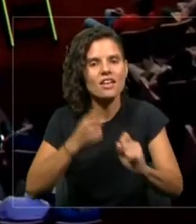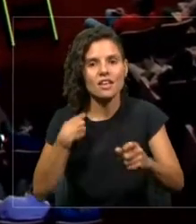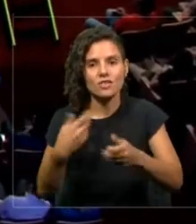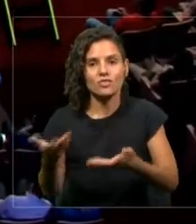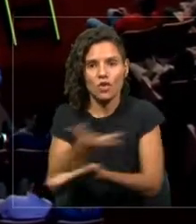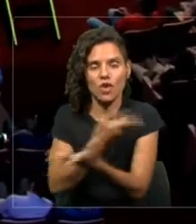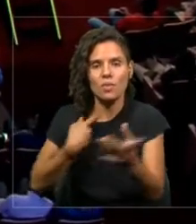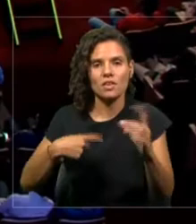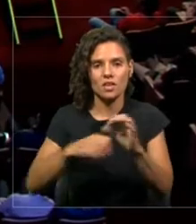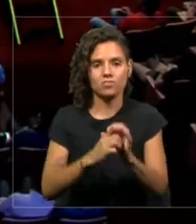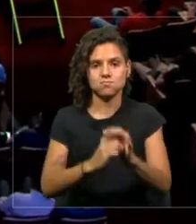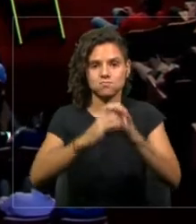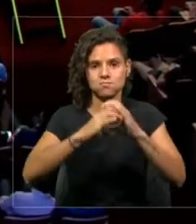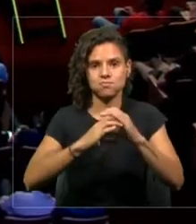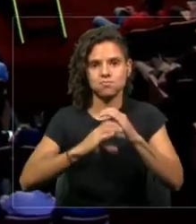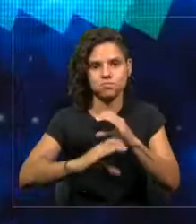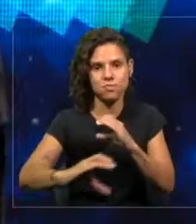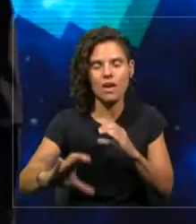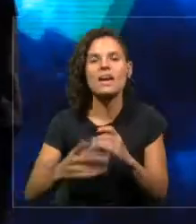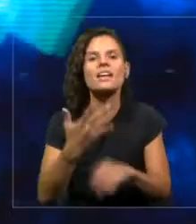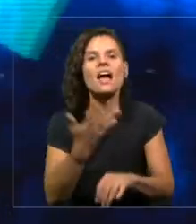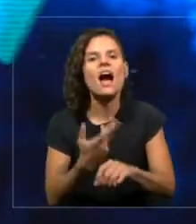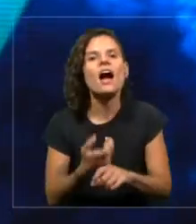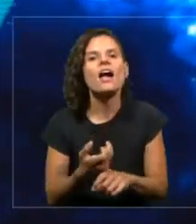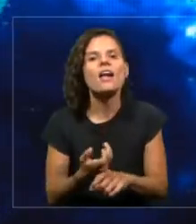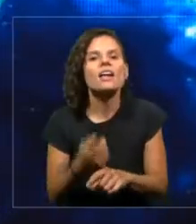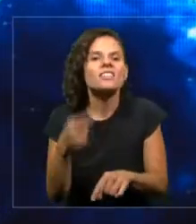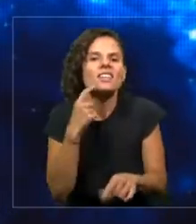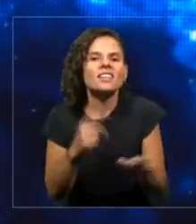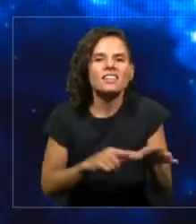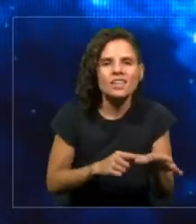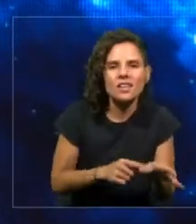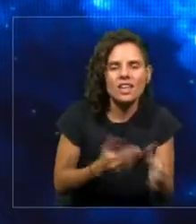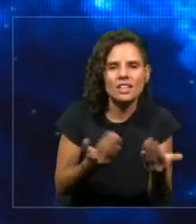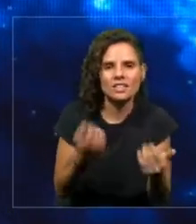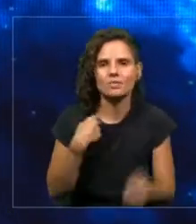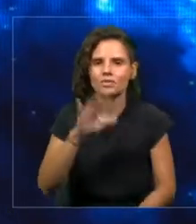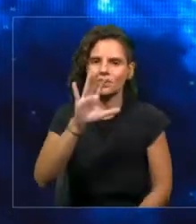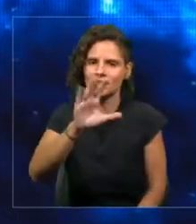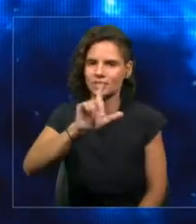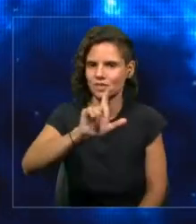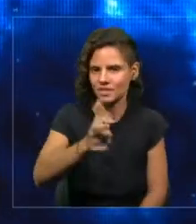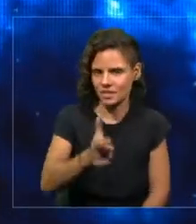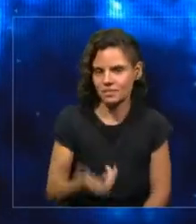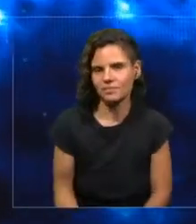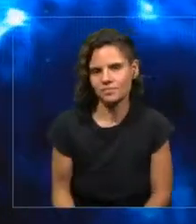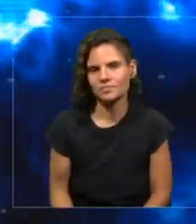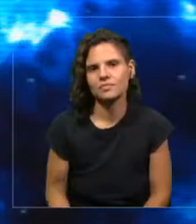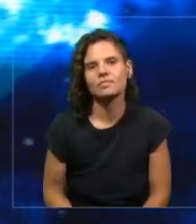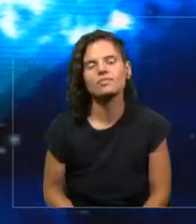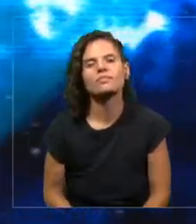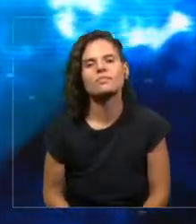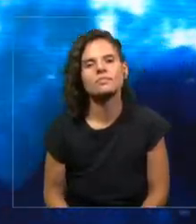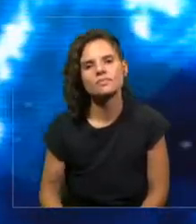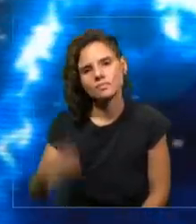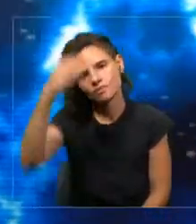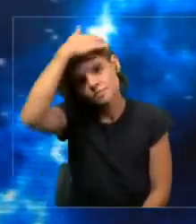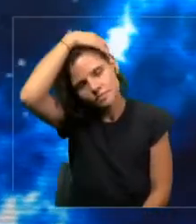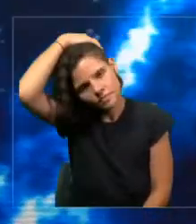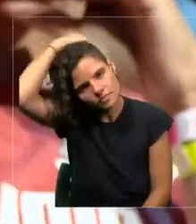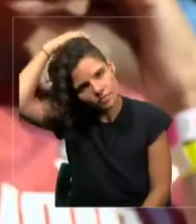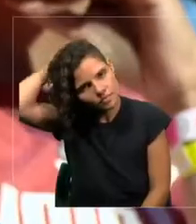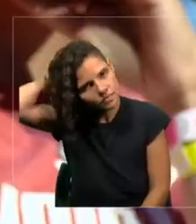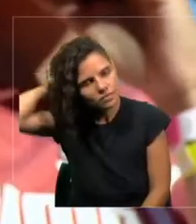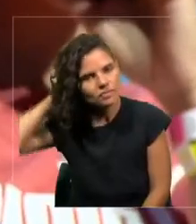alta confiabilidad y esta es la tecnología 5G. Al final del día aquí vas a poder ver algunos de los